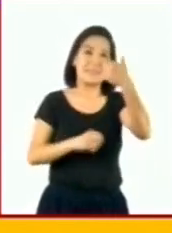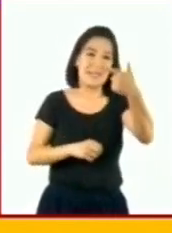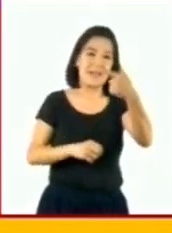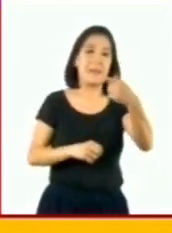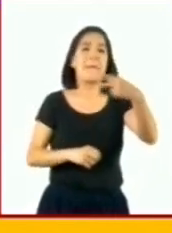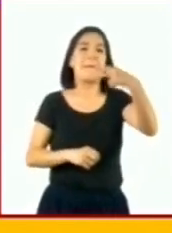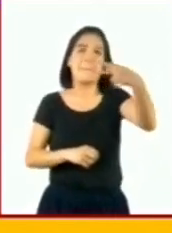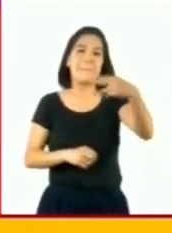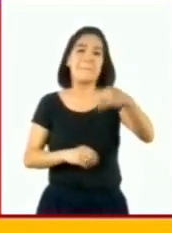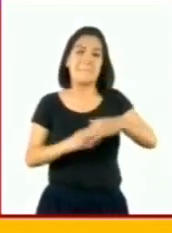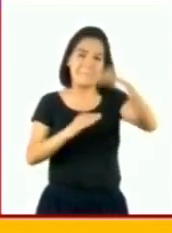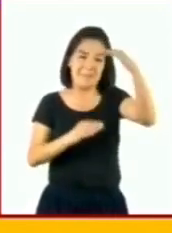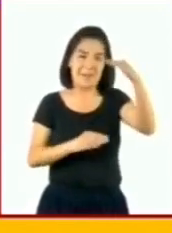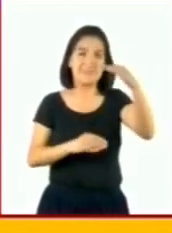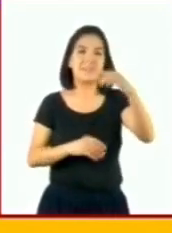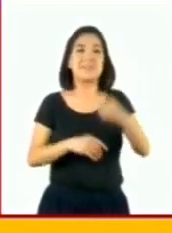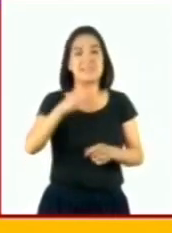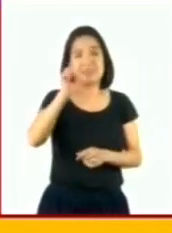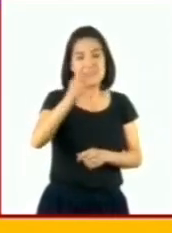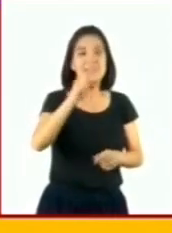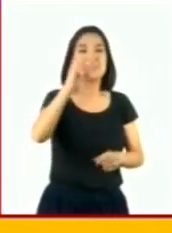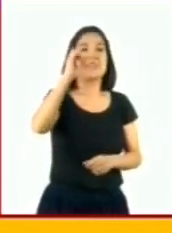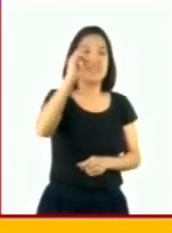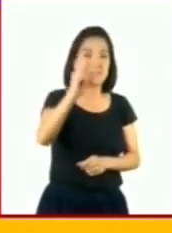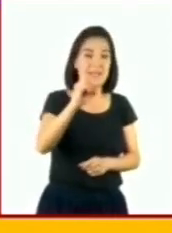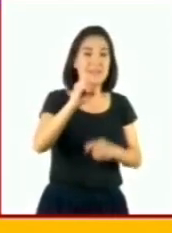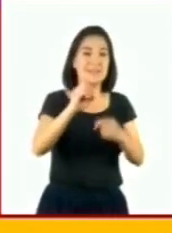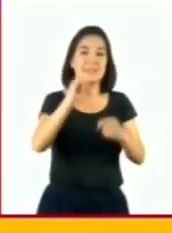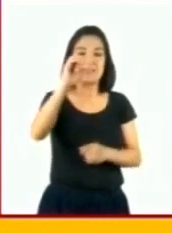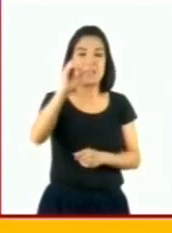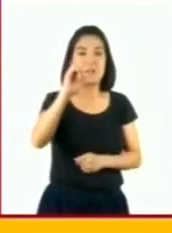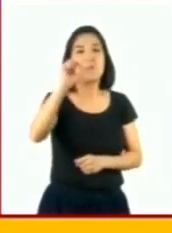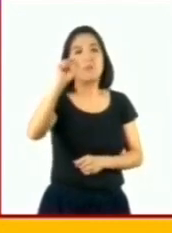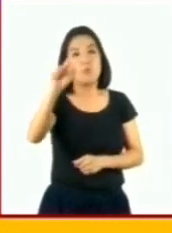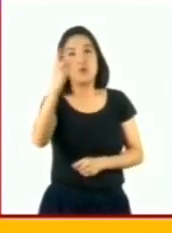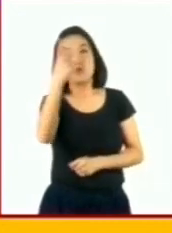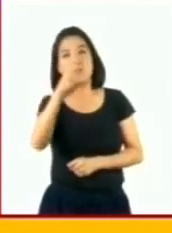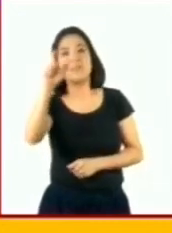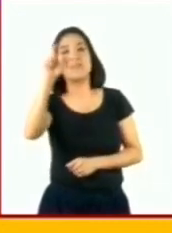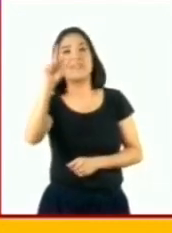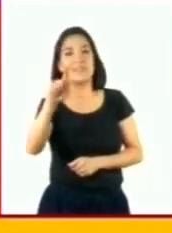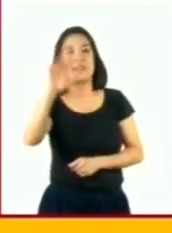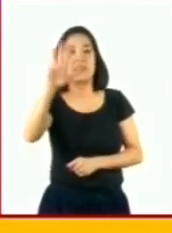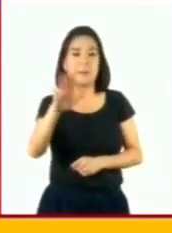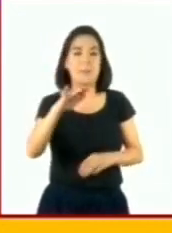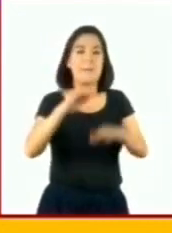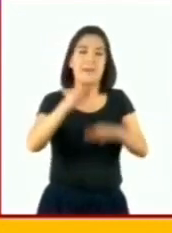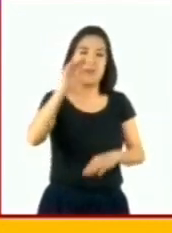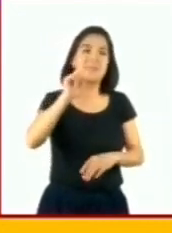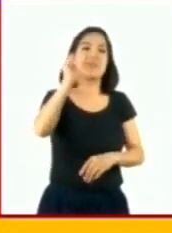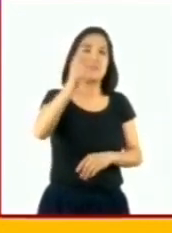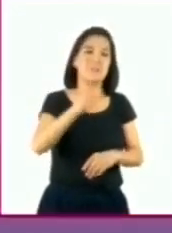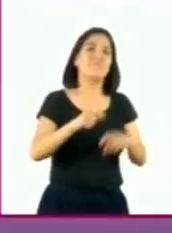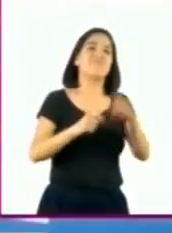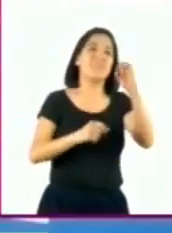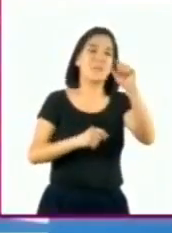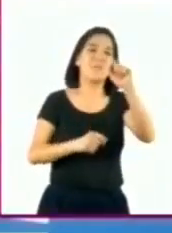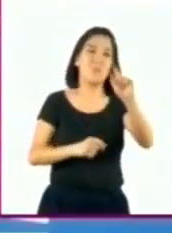que 0.275 es mayor que 0.2.